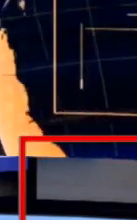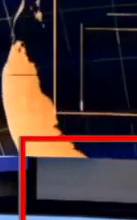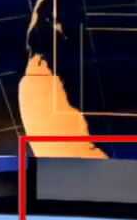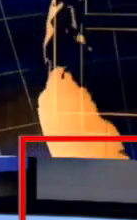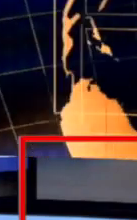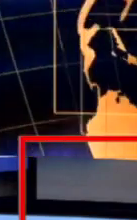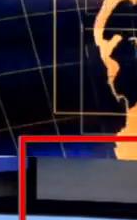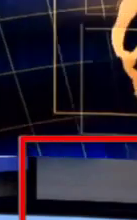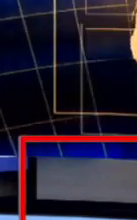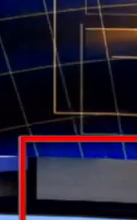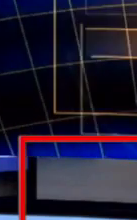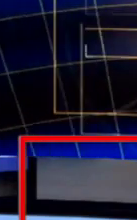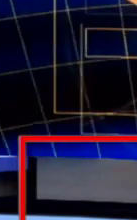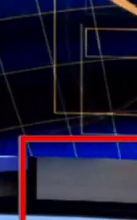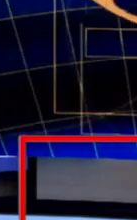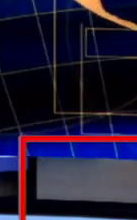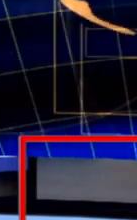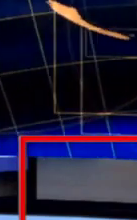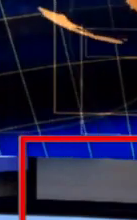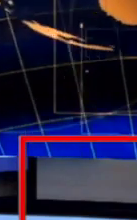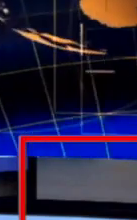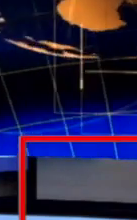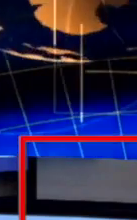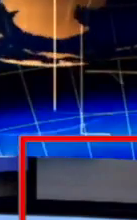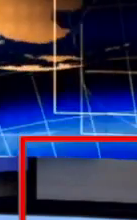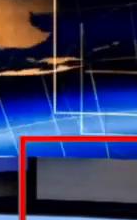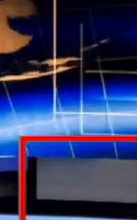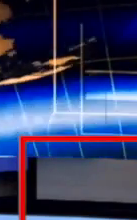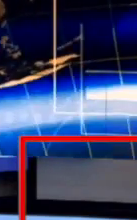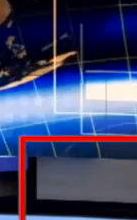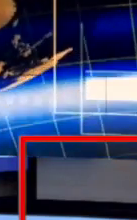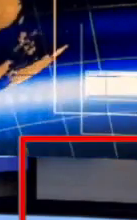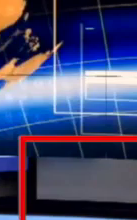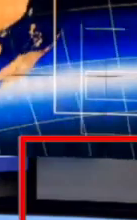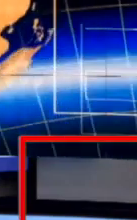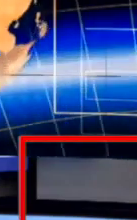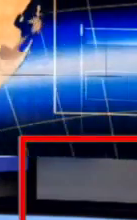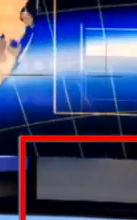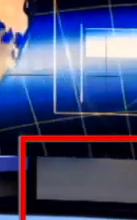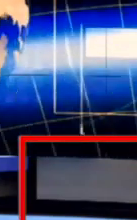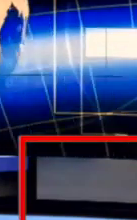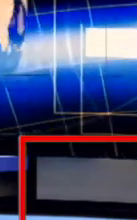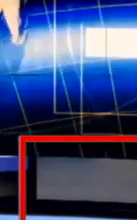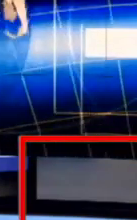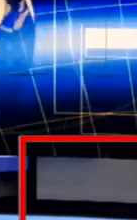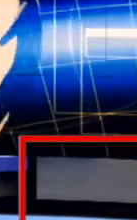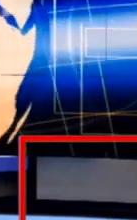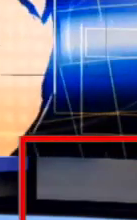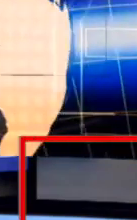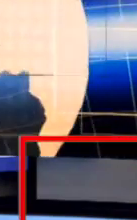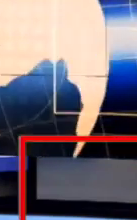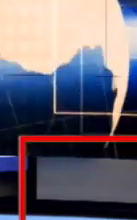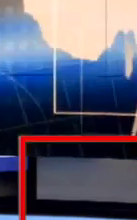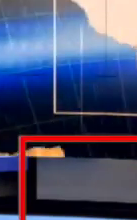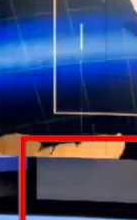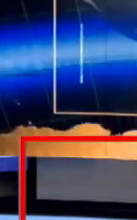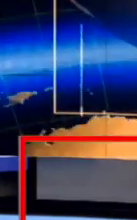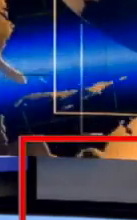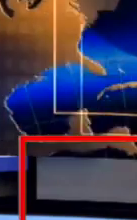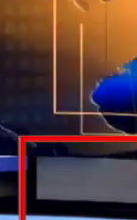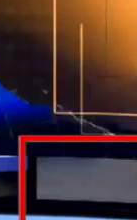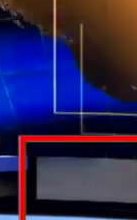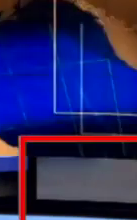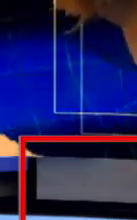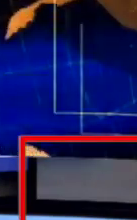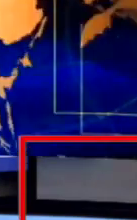de ahogado que esté dando, que haya dado la oposición desesperada, pues el pueblo de México no se dejó ver la cara.